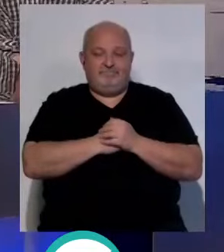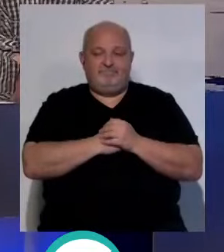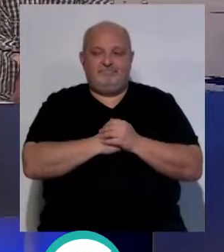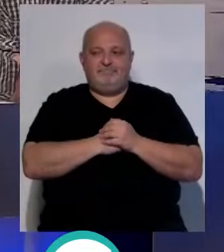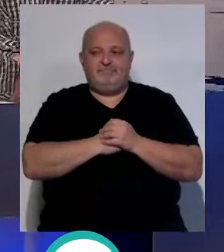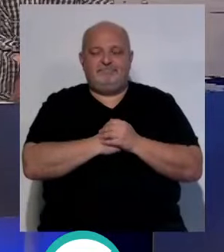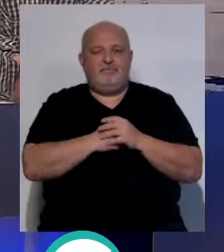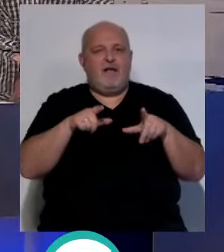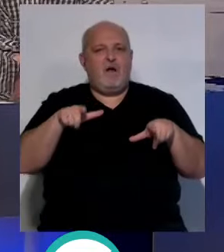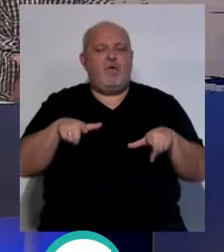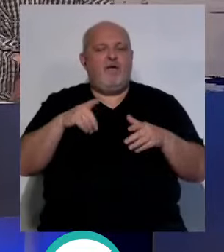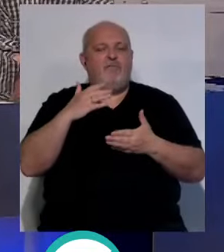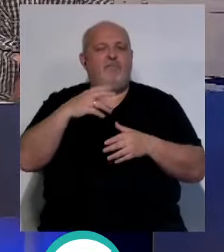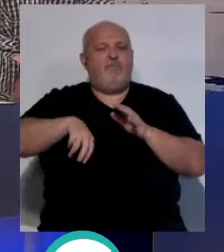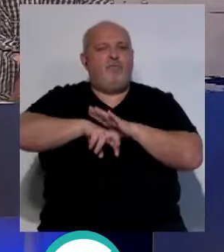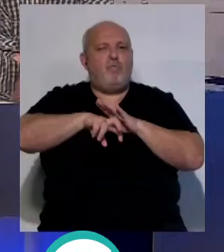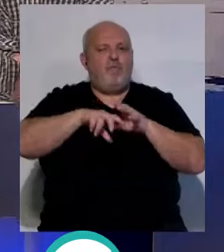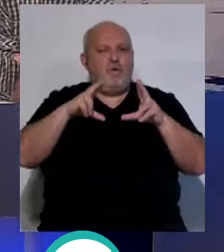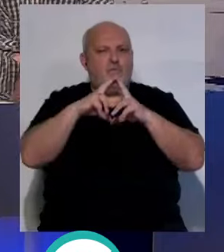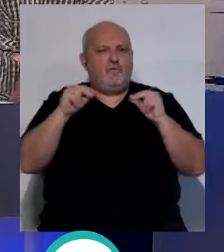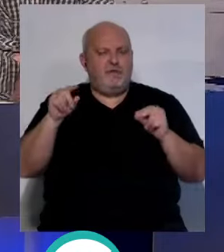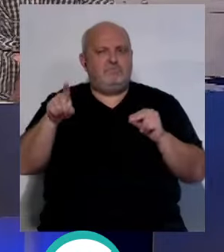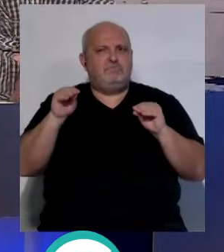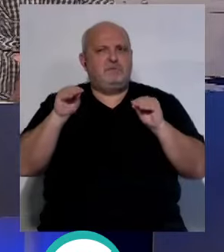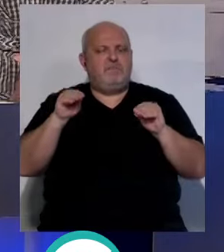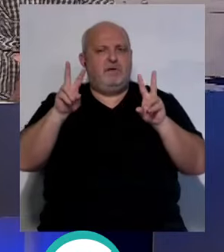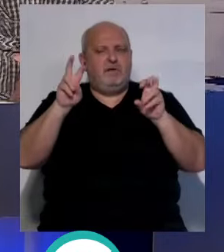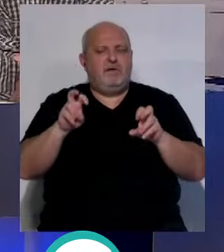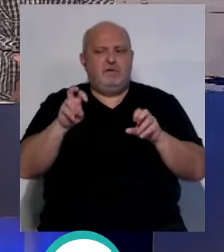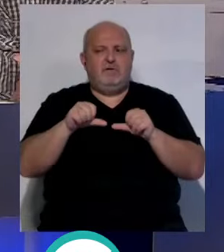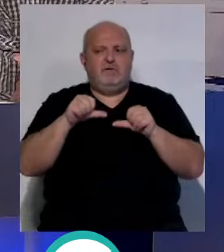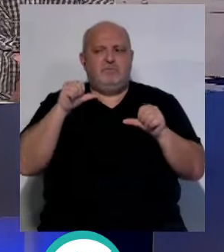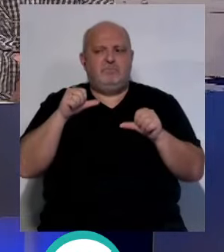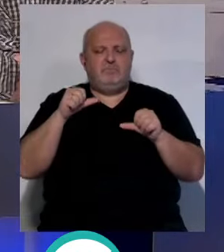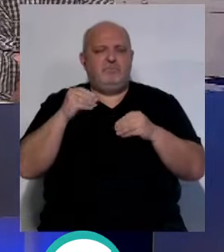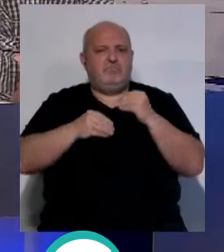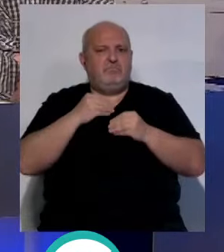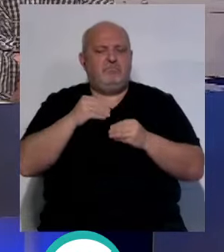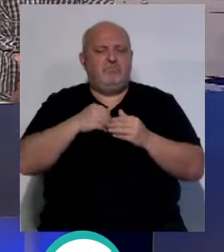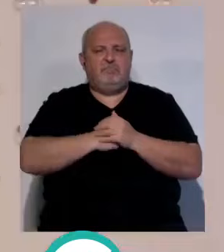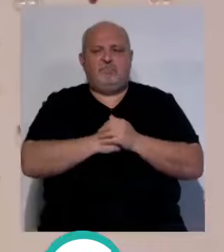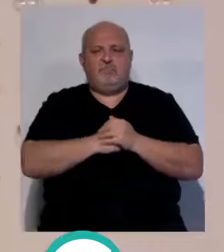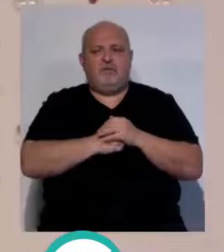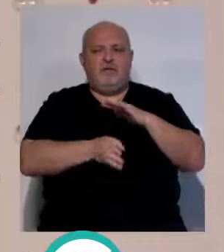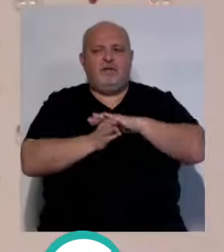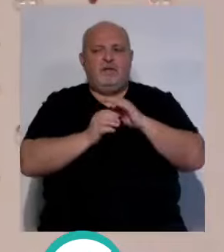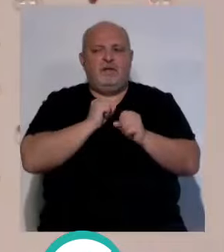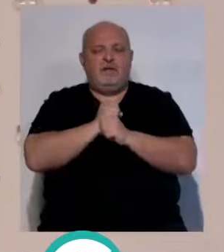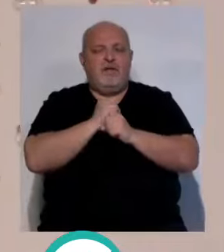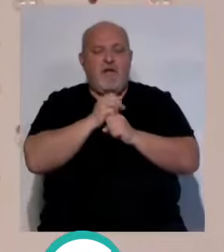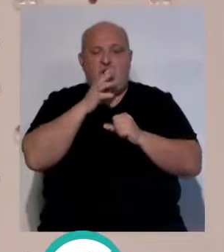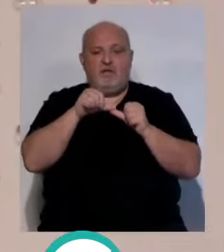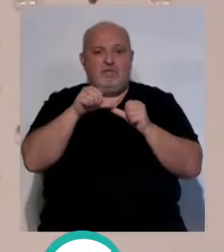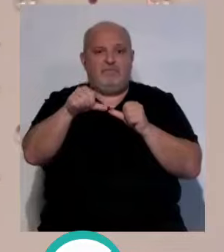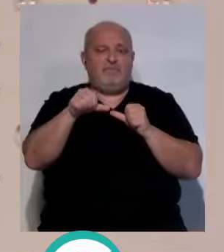Y ese aula de fútbol de la UCA, ¿hay algo que resaltar, subrayar, tener en cuenta a la fecha que estamos? Bueno, seguimos trabajando. Ahora